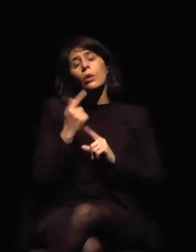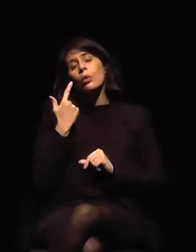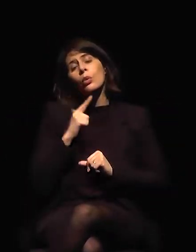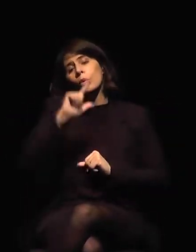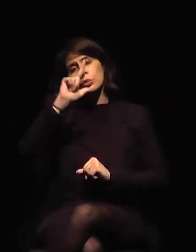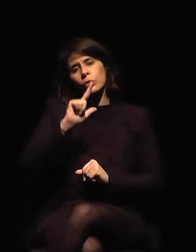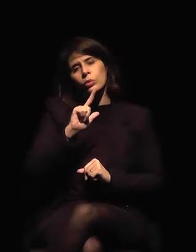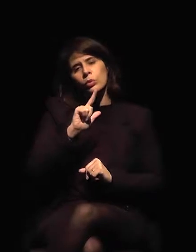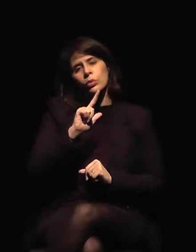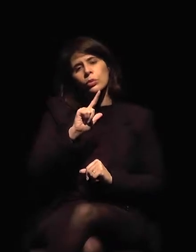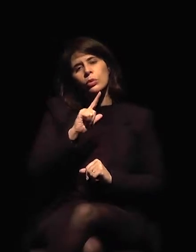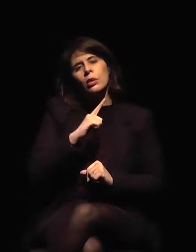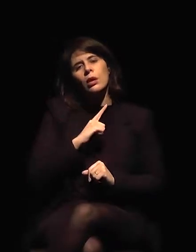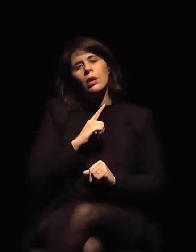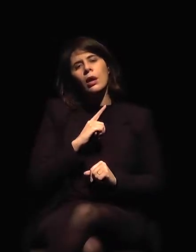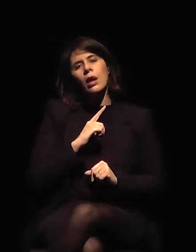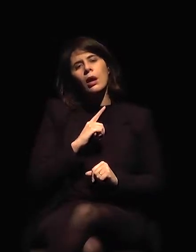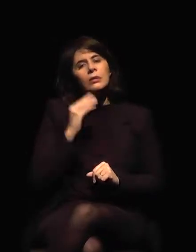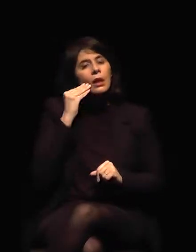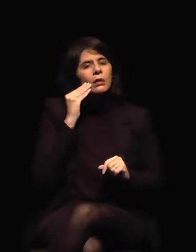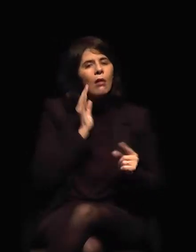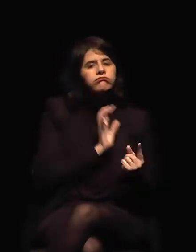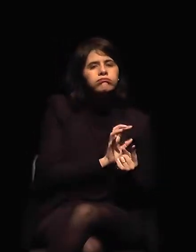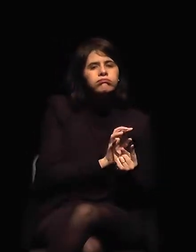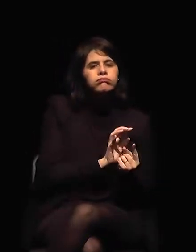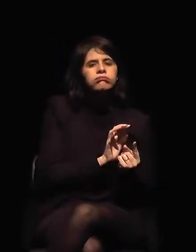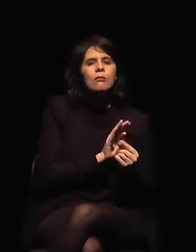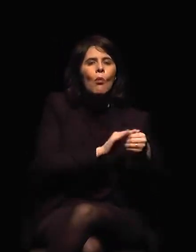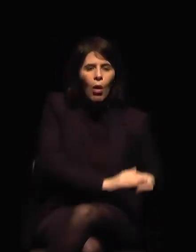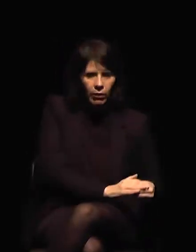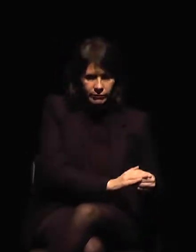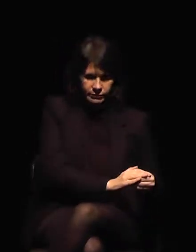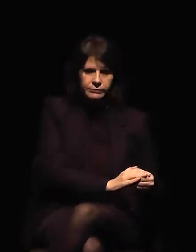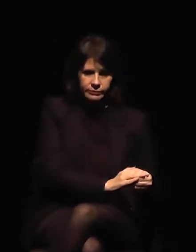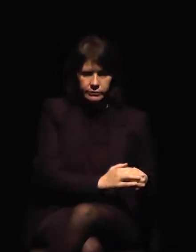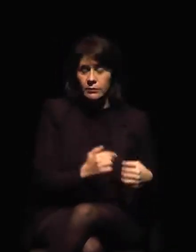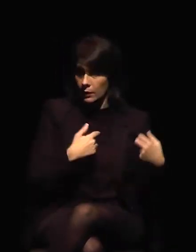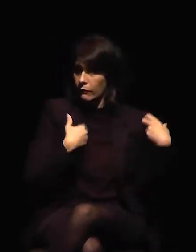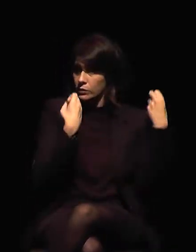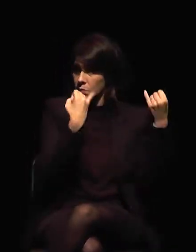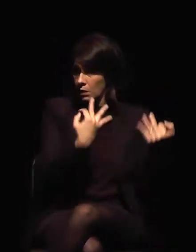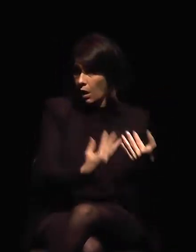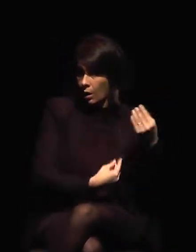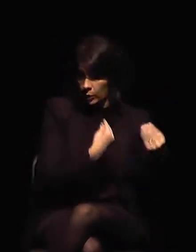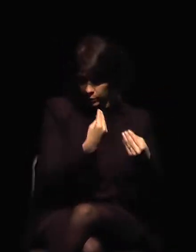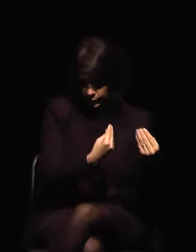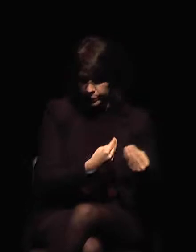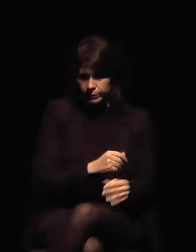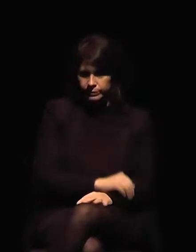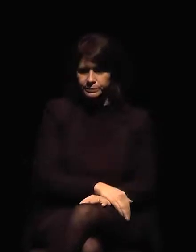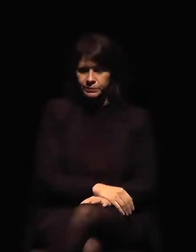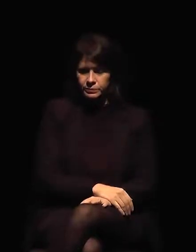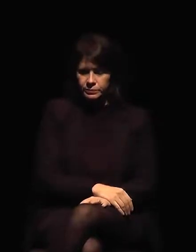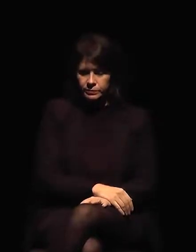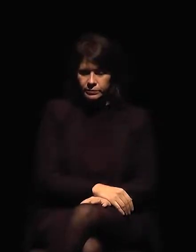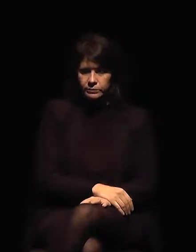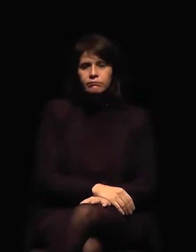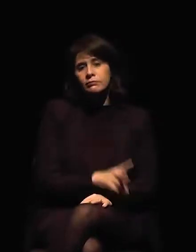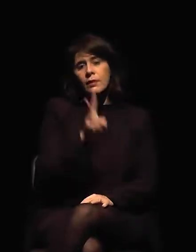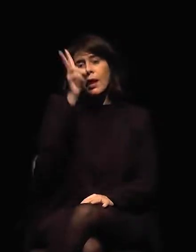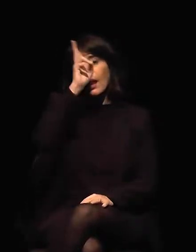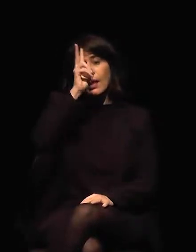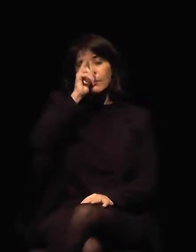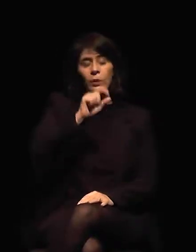Y les cuento un poco sobre eso, pero acuérdense, la Secretaría Nacional de Ingresos actúa en